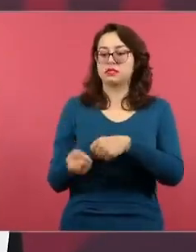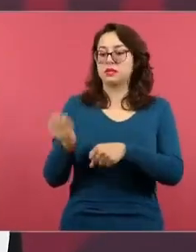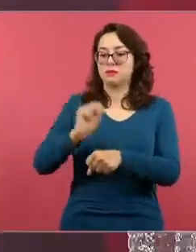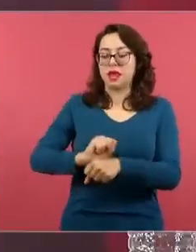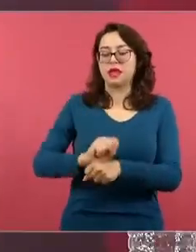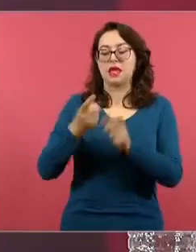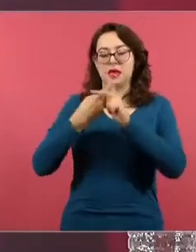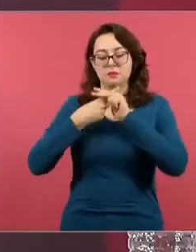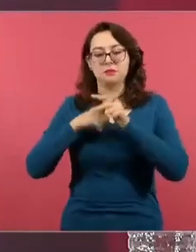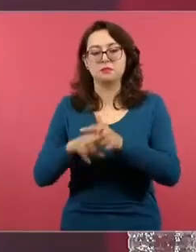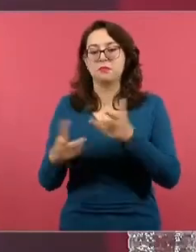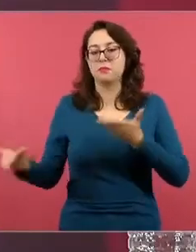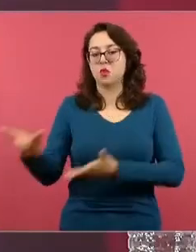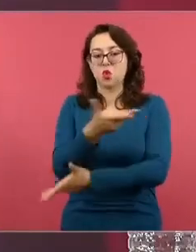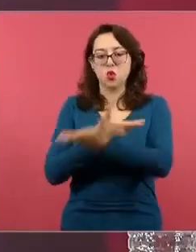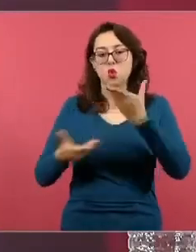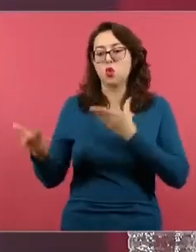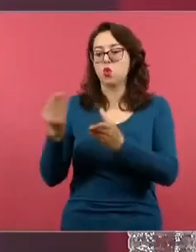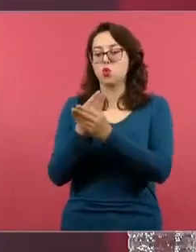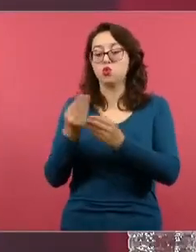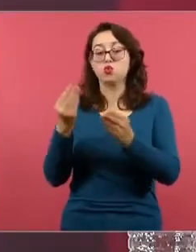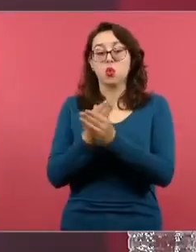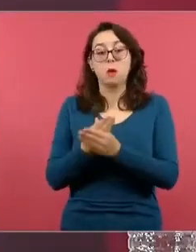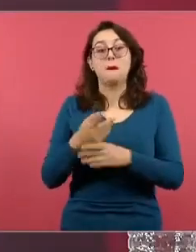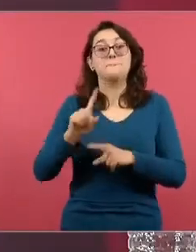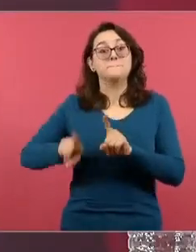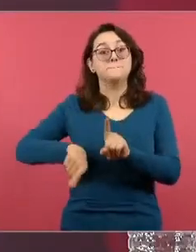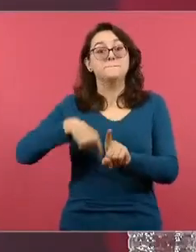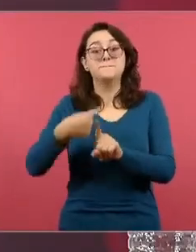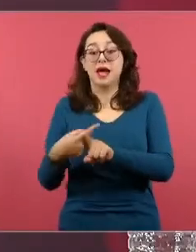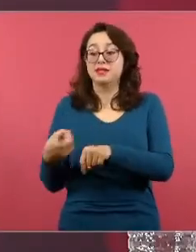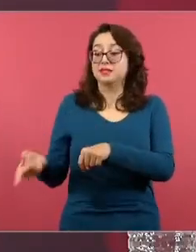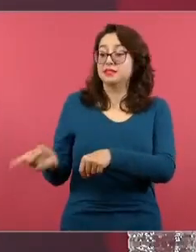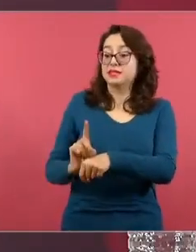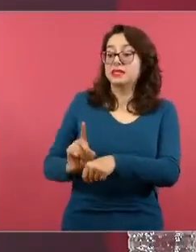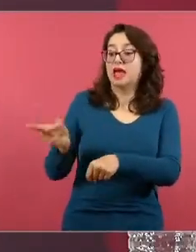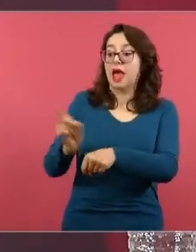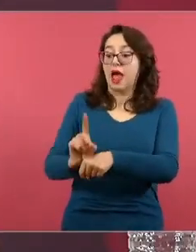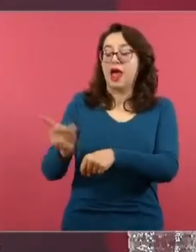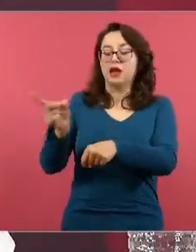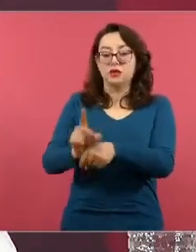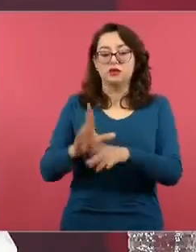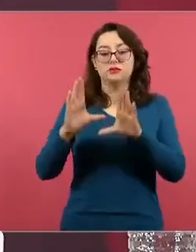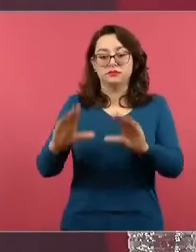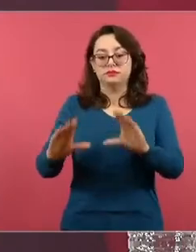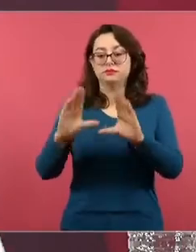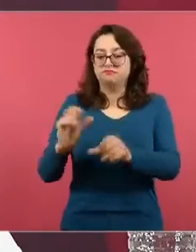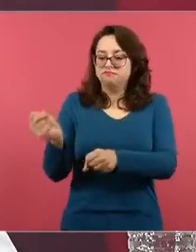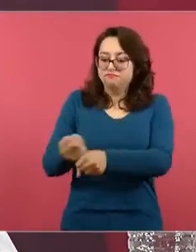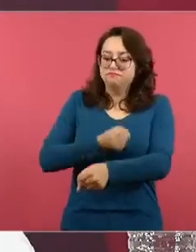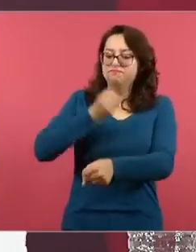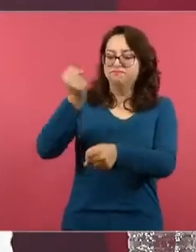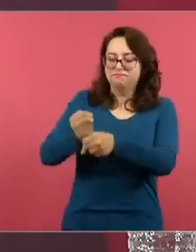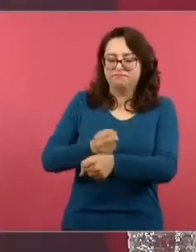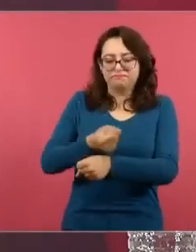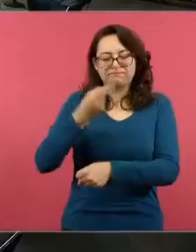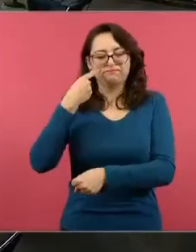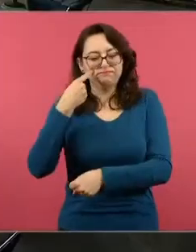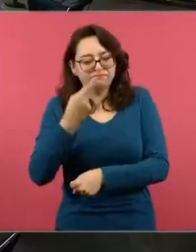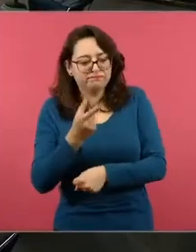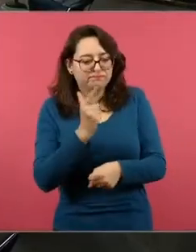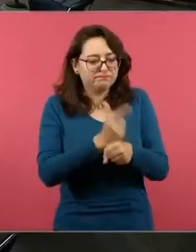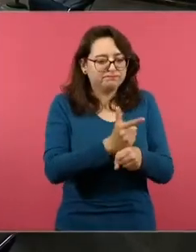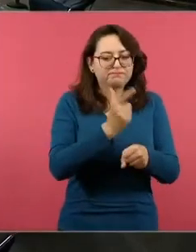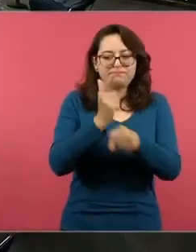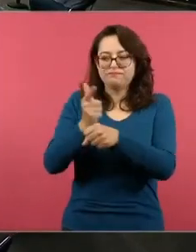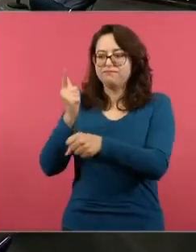y no sólo eso la práctica cotidiana la práctica diaria cómo embonas la situación de tus alumnos que te